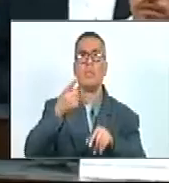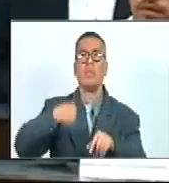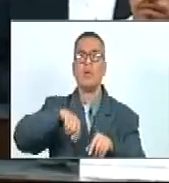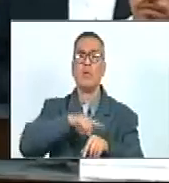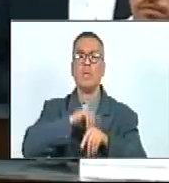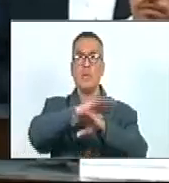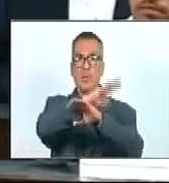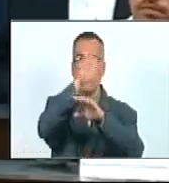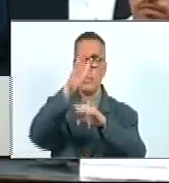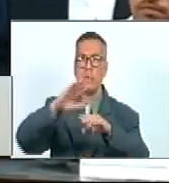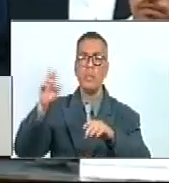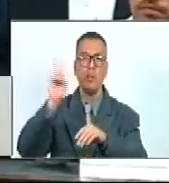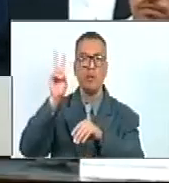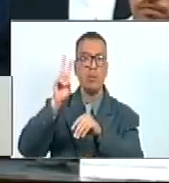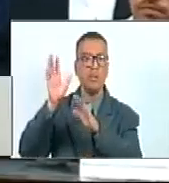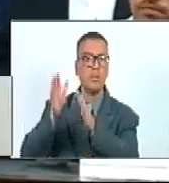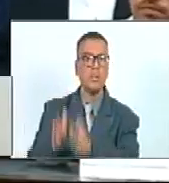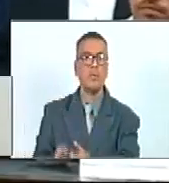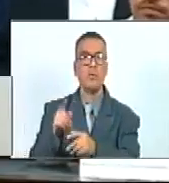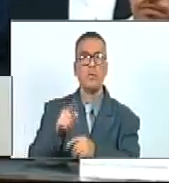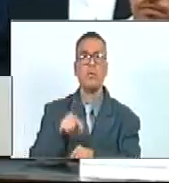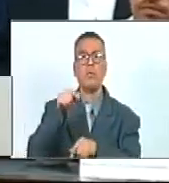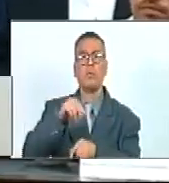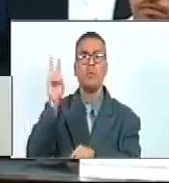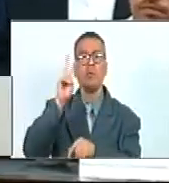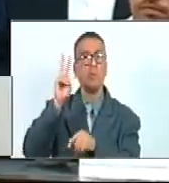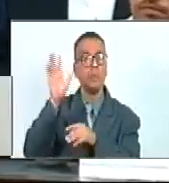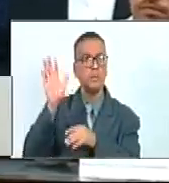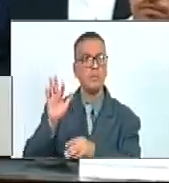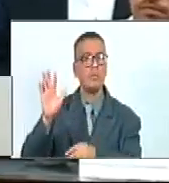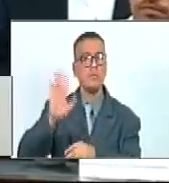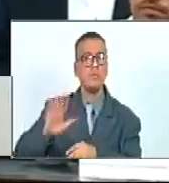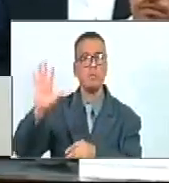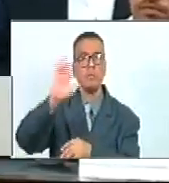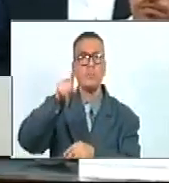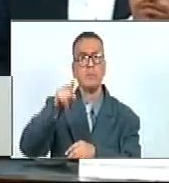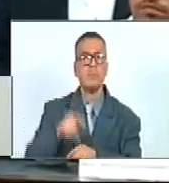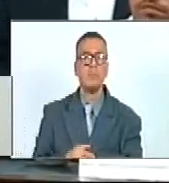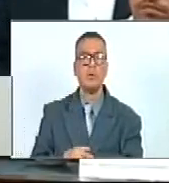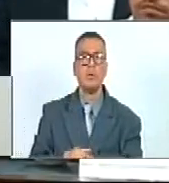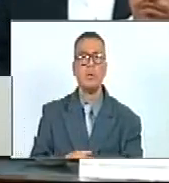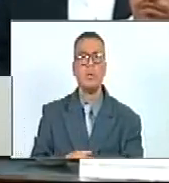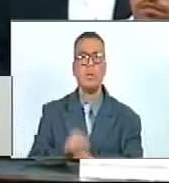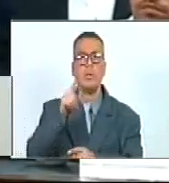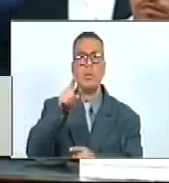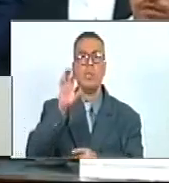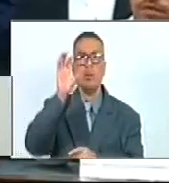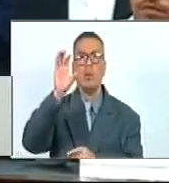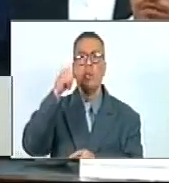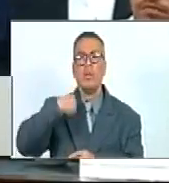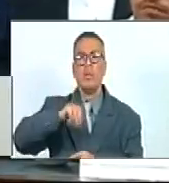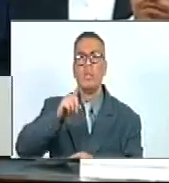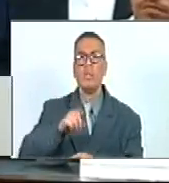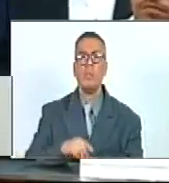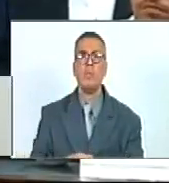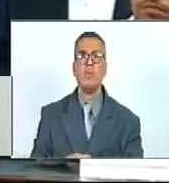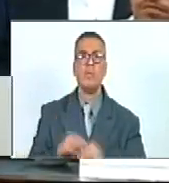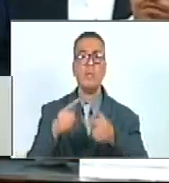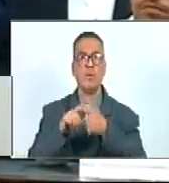Cielo Venezolano Y Que Los Venezolanos Y Venezolanas Contamos En Este País Megadiverso